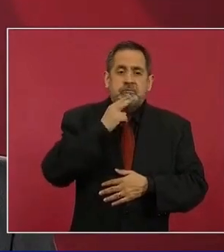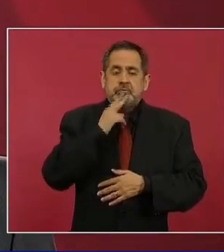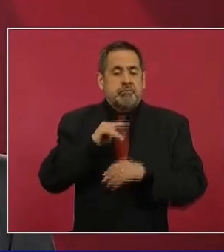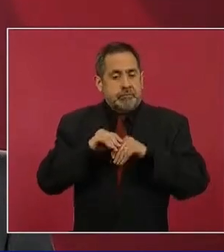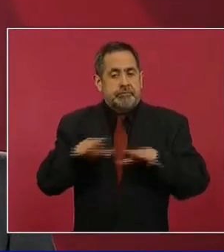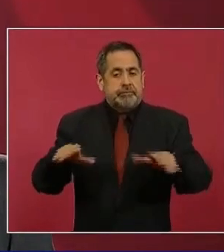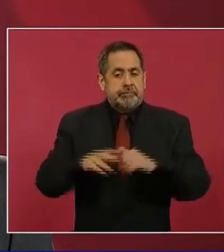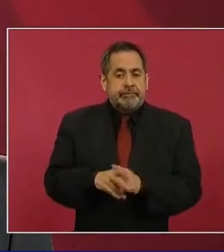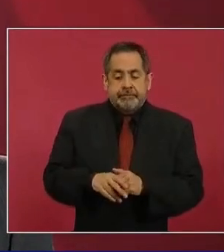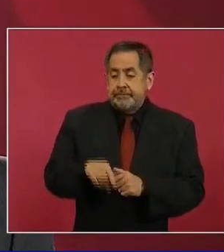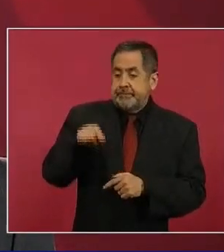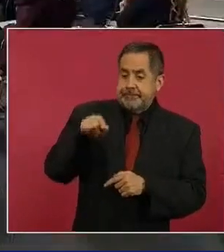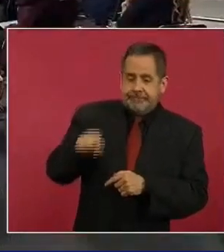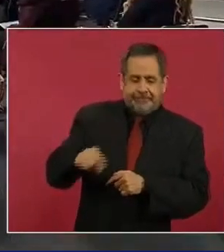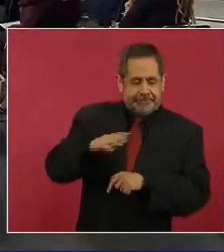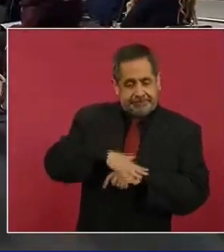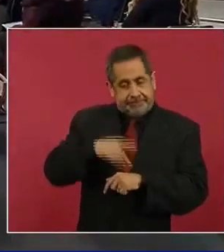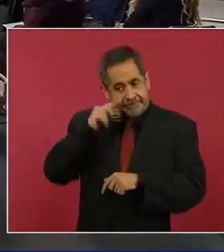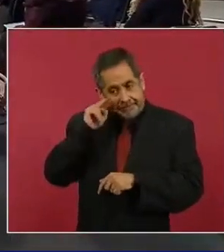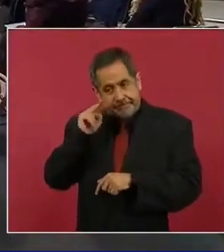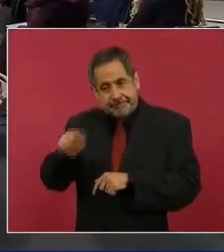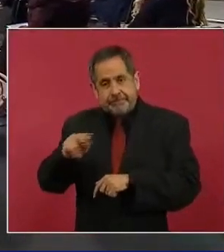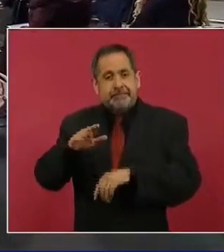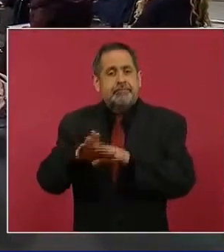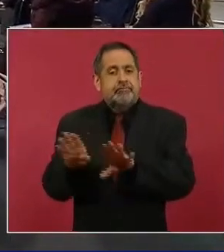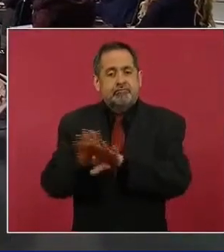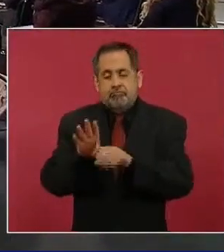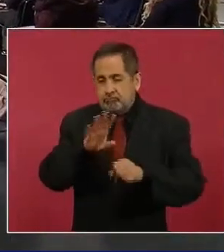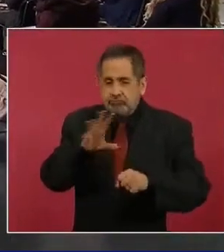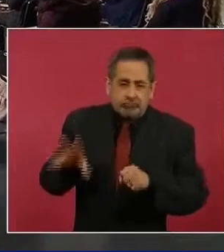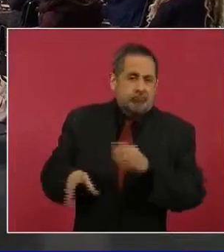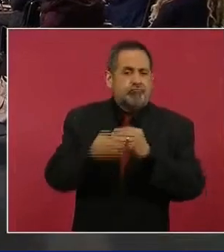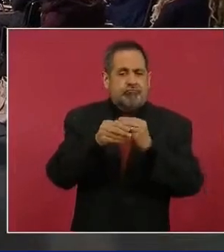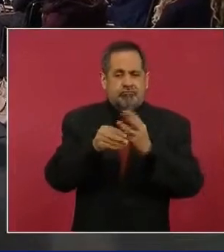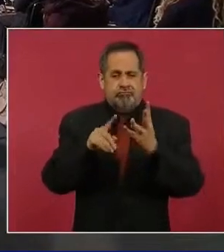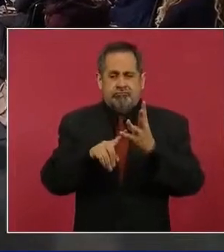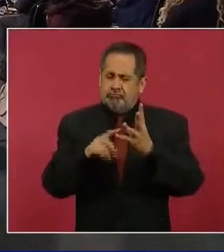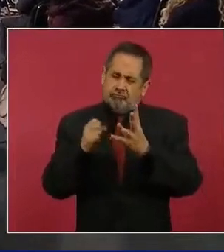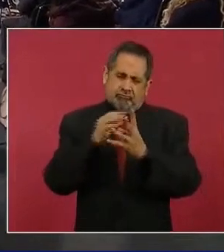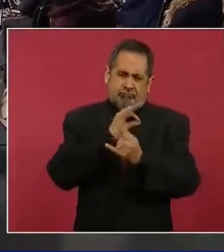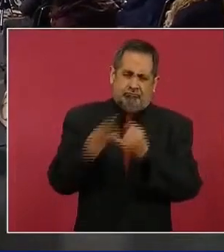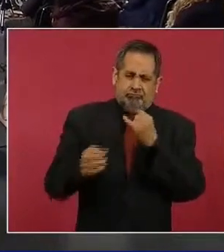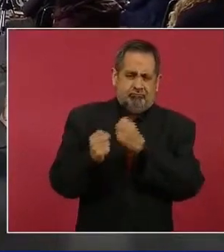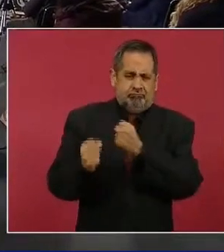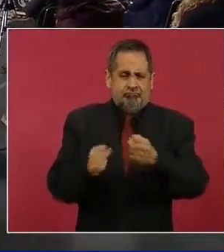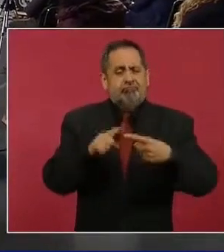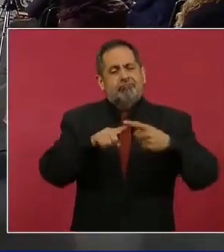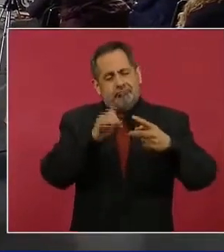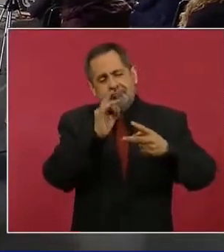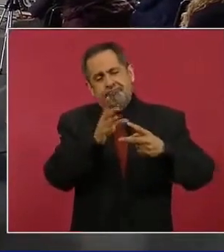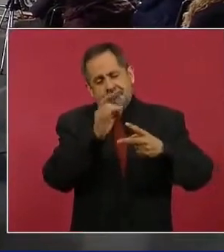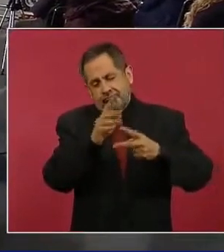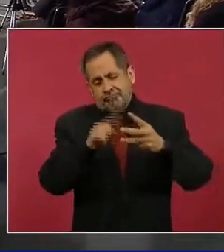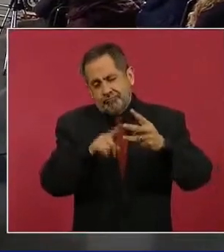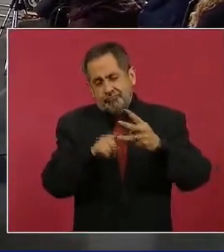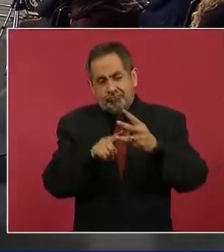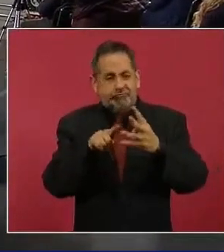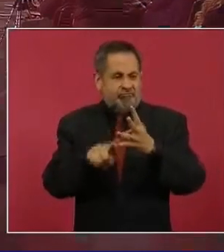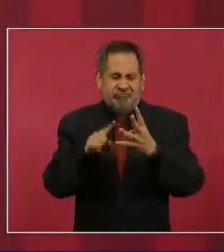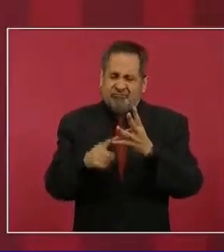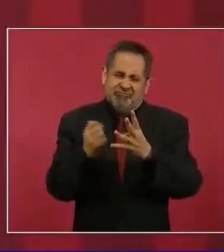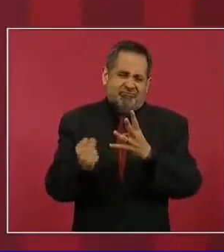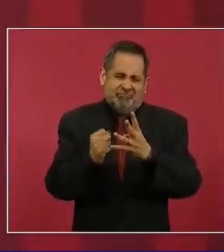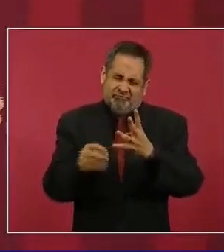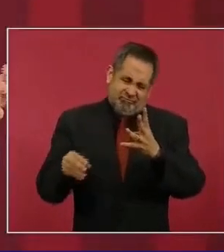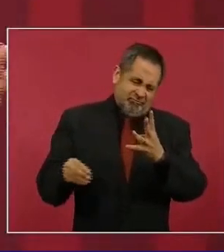El uso mayor podría ser como un refuerzo universal, dado que ya tenemos coberturas del esquema primario muy